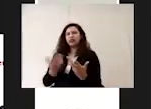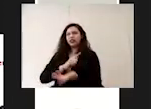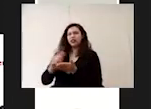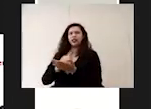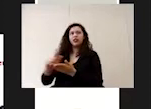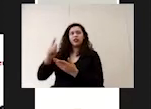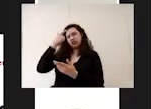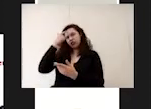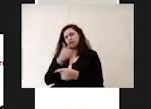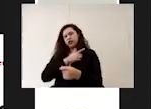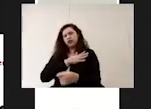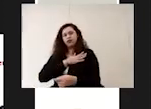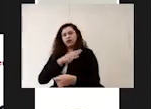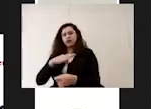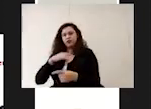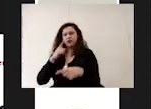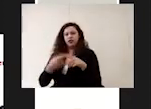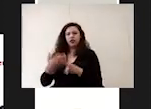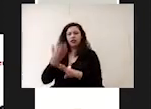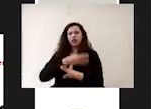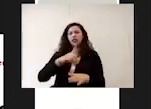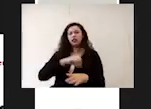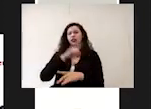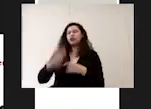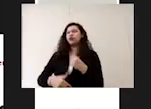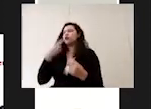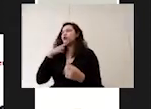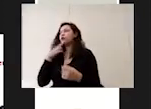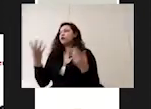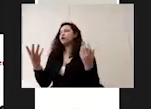desinfección de las mesas antes y después de cada uso